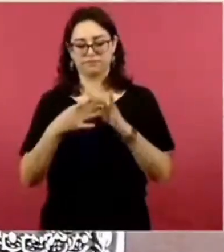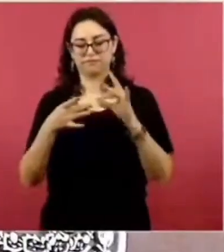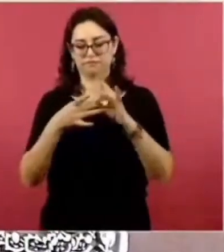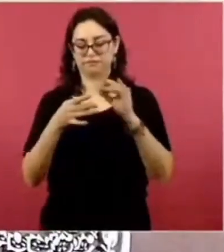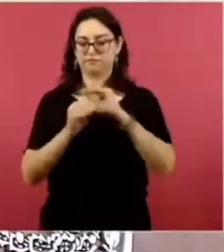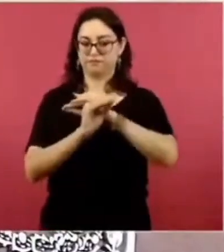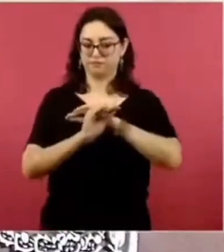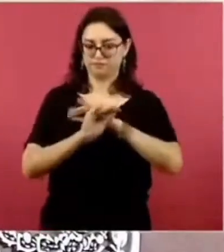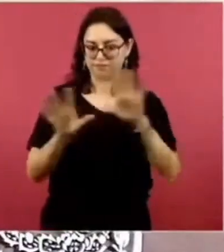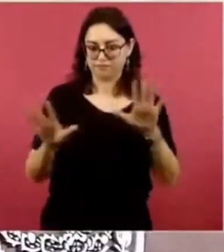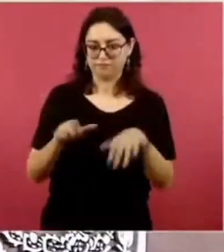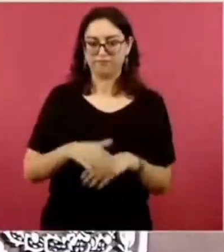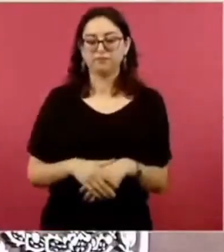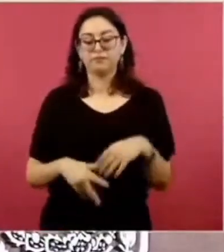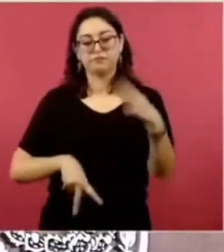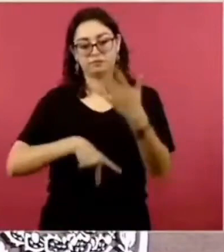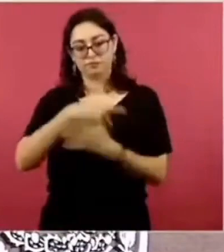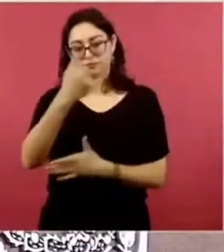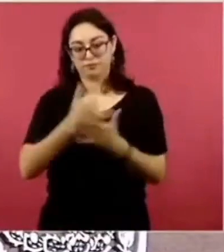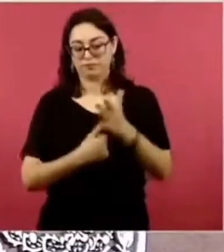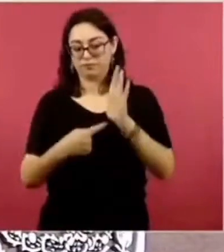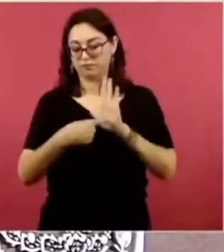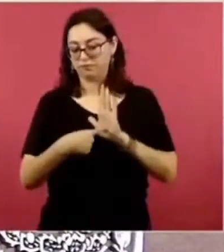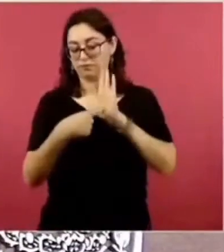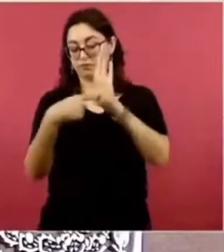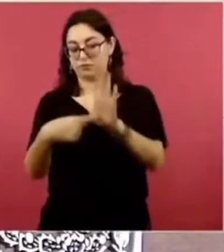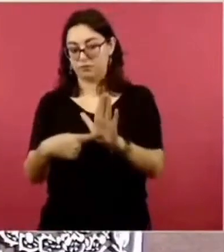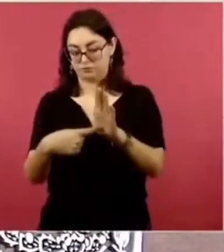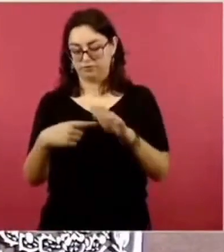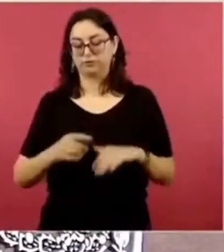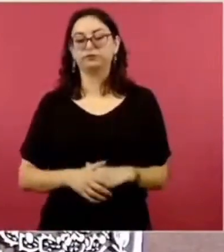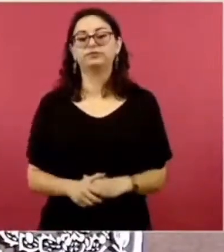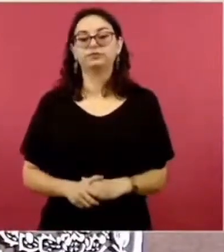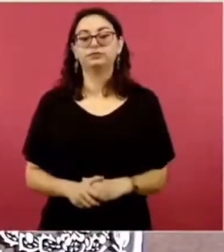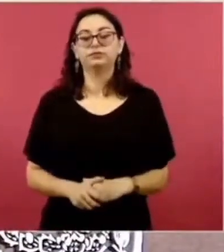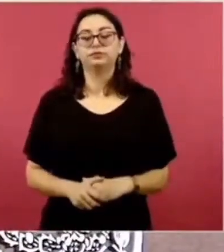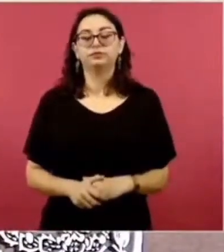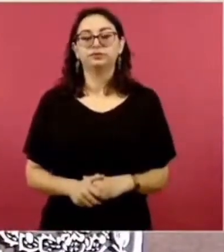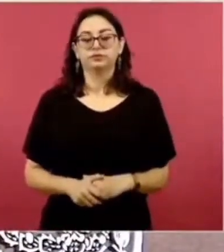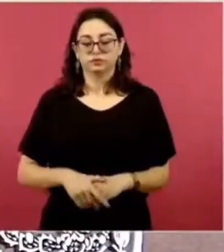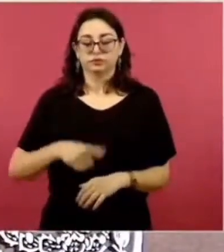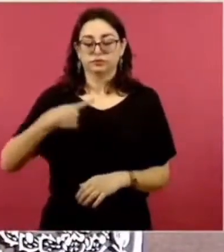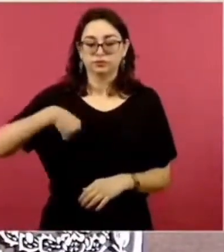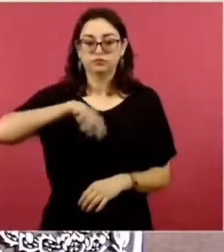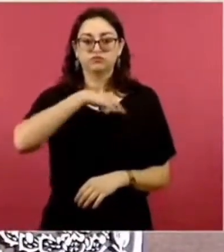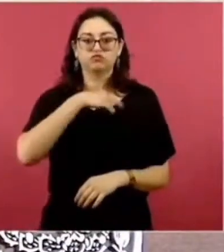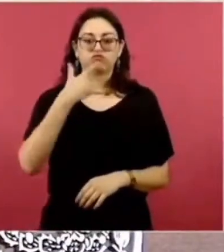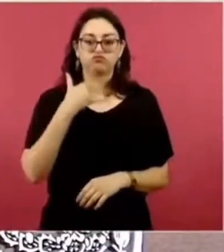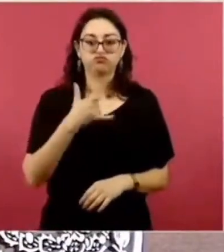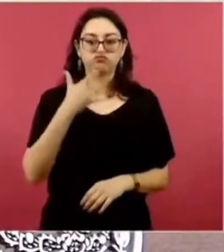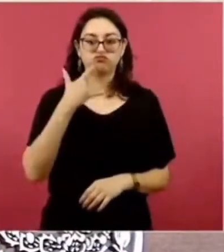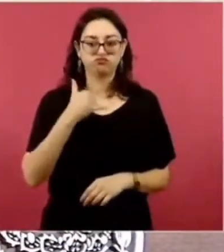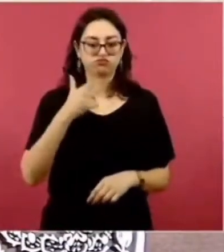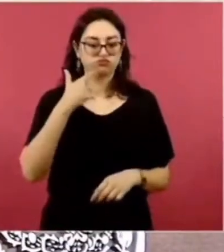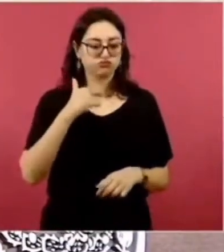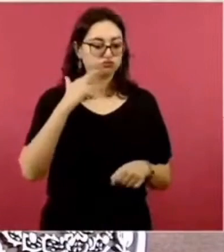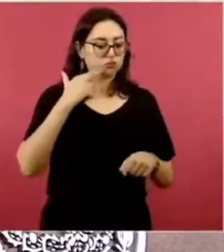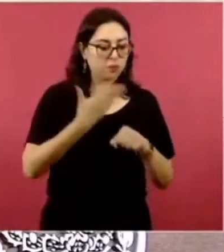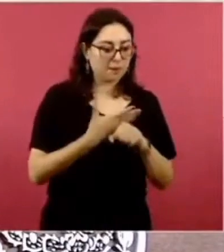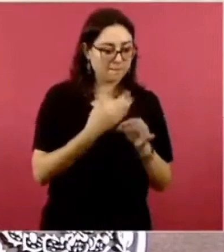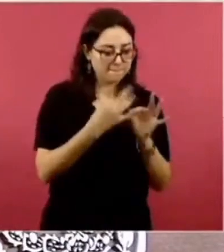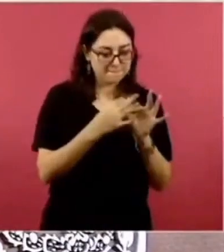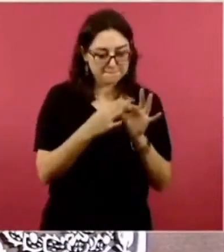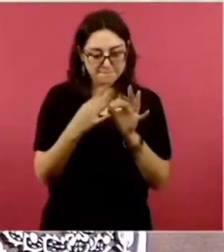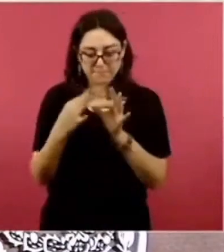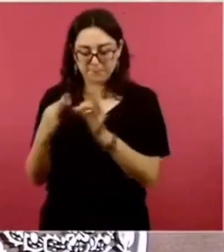proyecto que fue desde el inicio un compromiso y que venimos atendiendo, que es poder